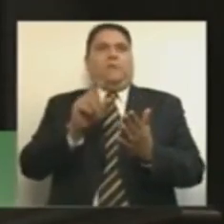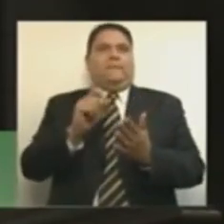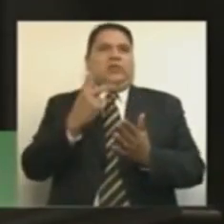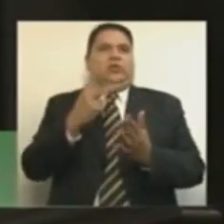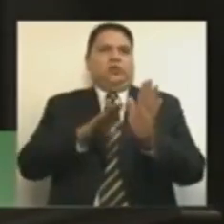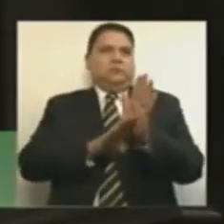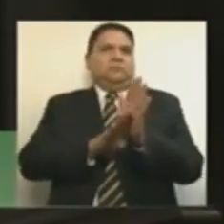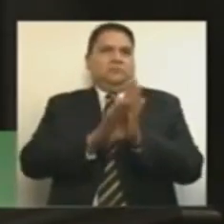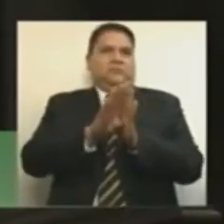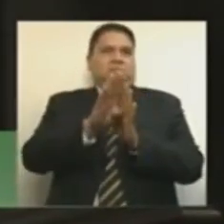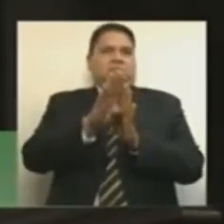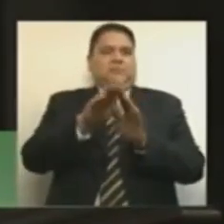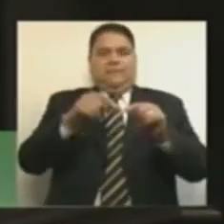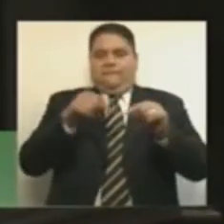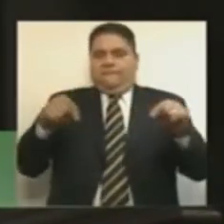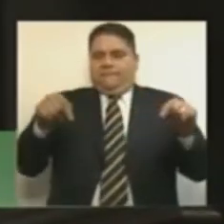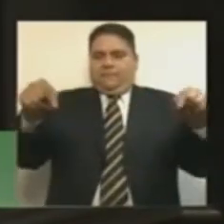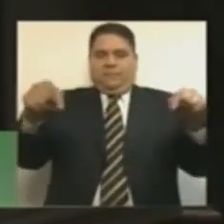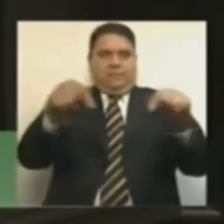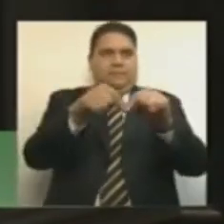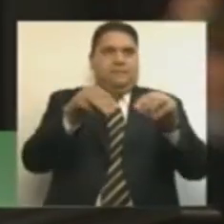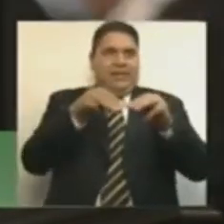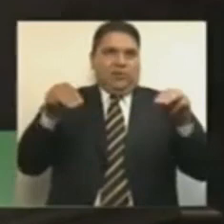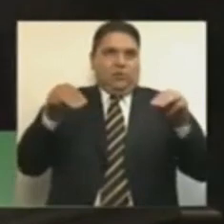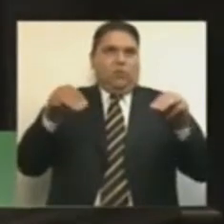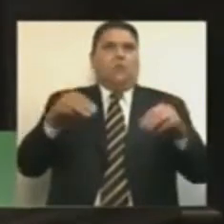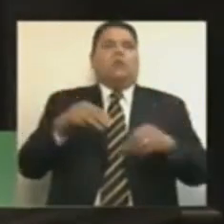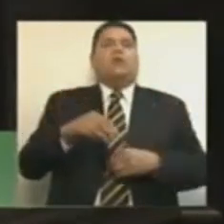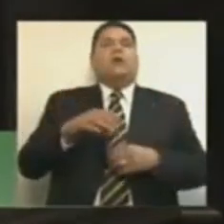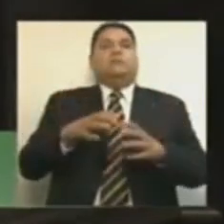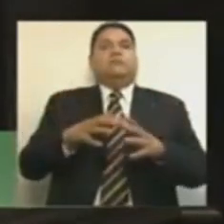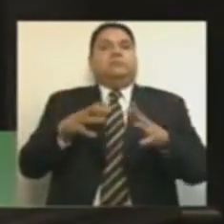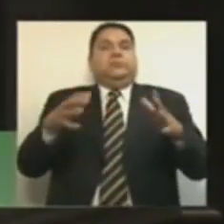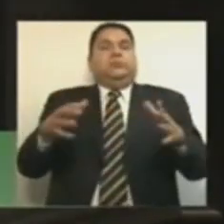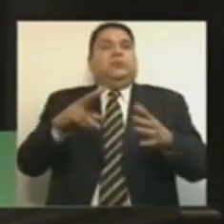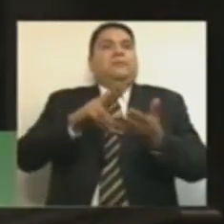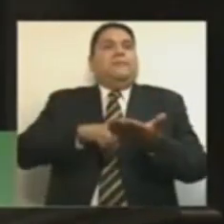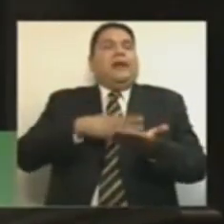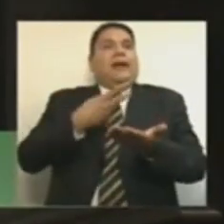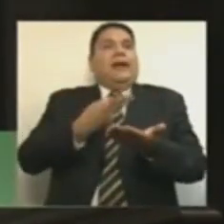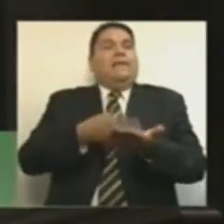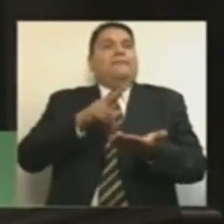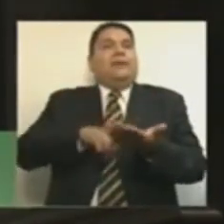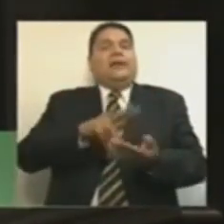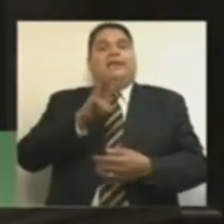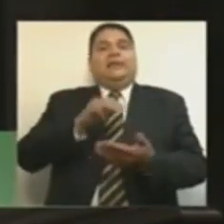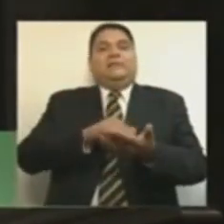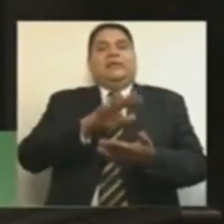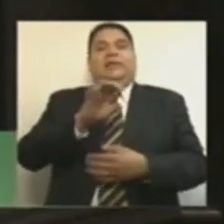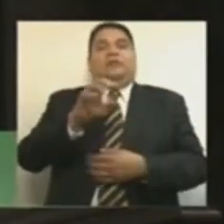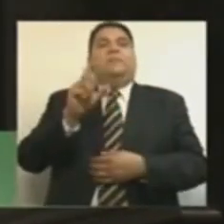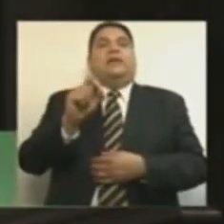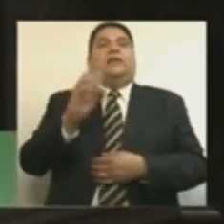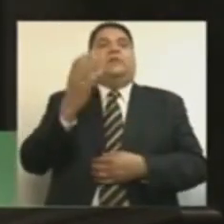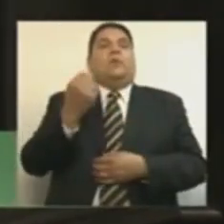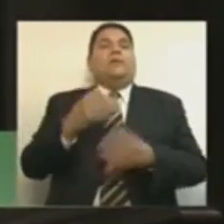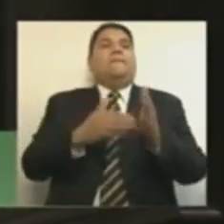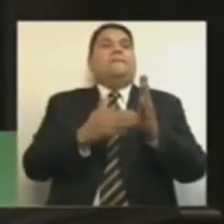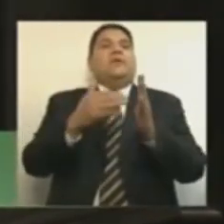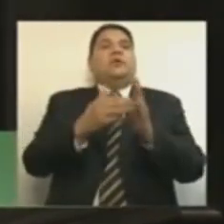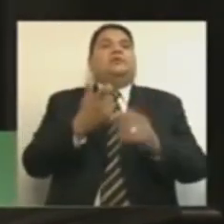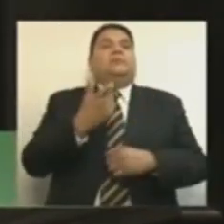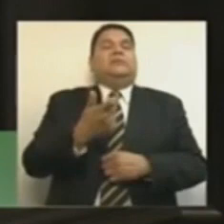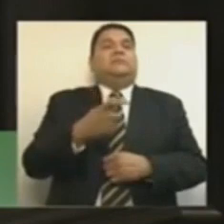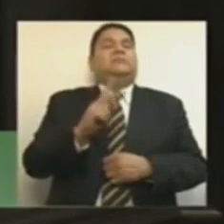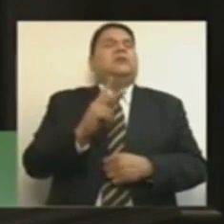de incremento por metro cuadrado, hablaremos de tres mil quinientos veintinueve millones de pesos. ¿Pero